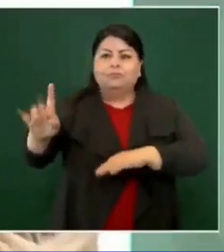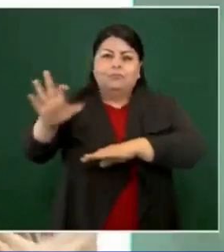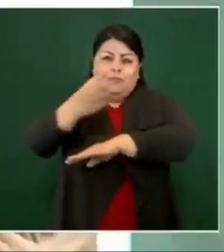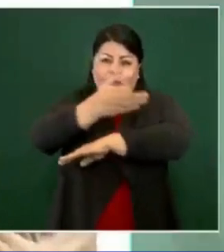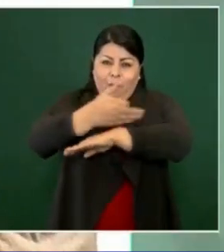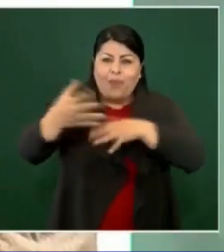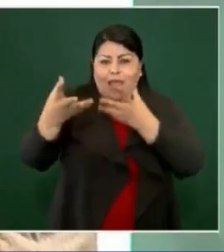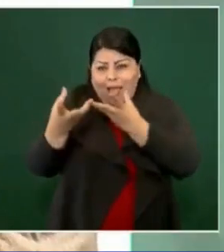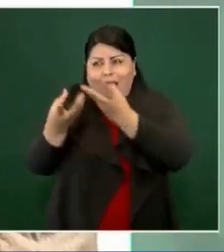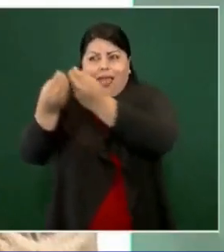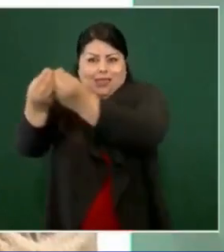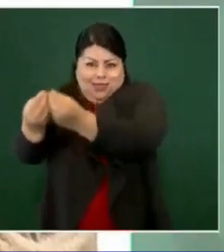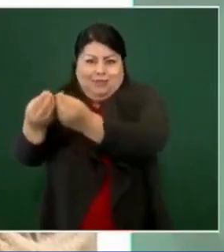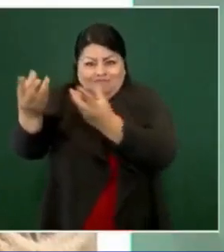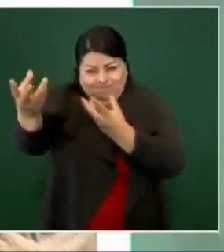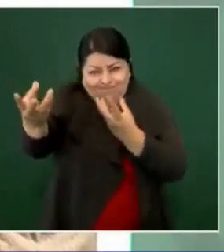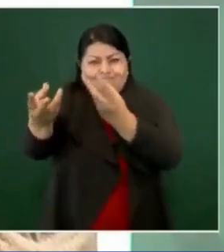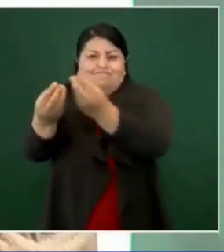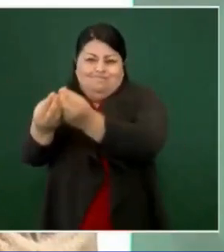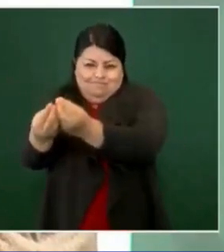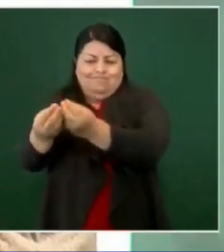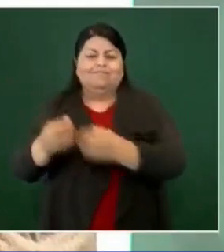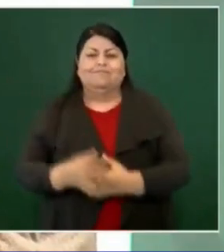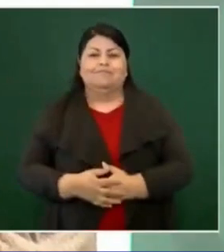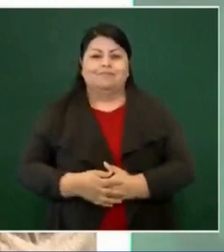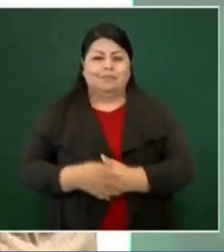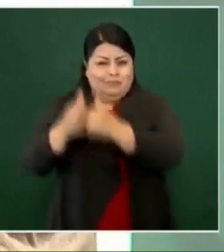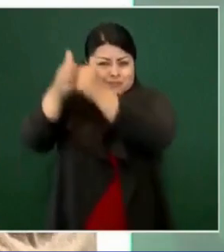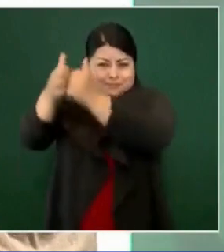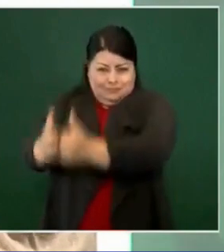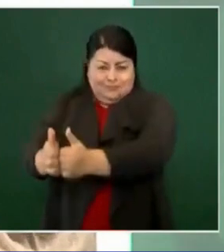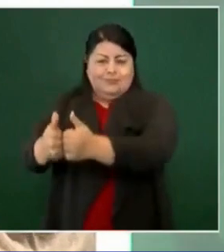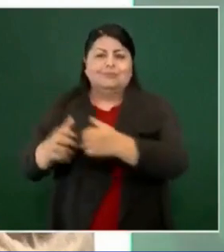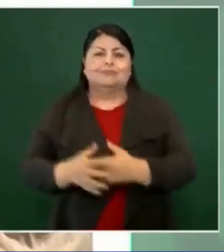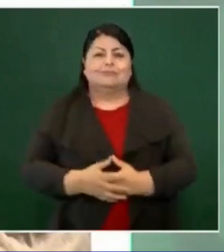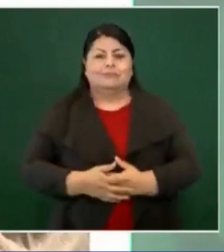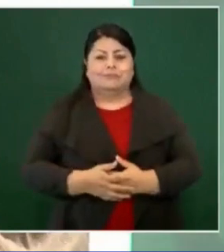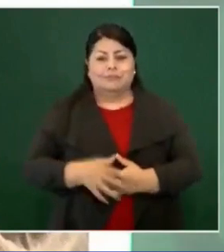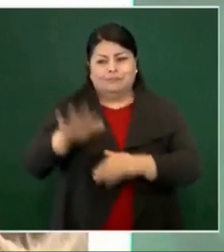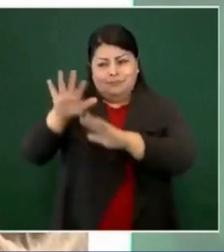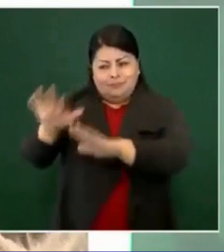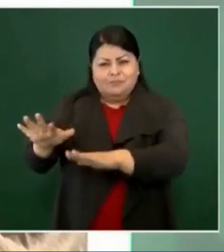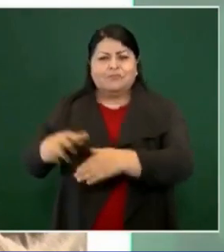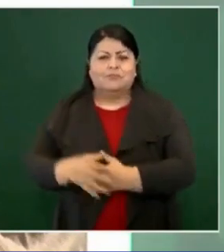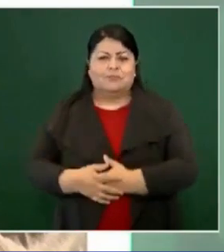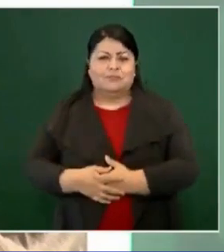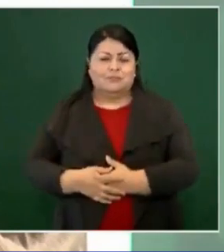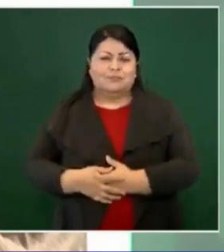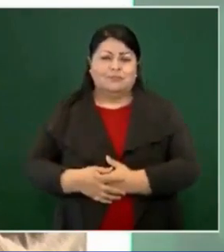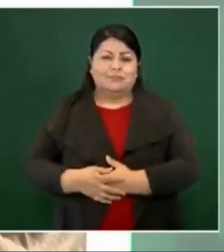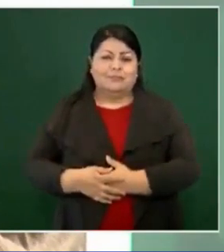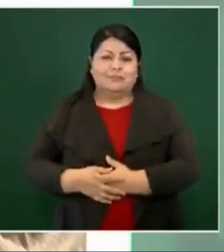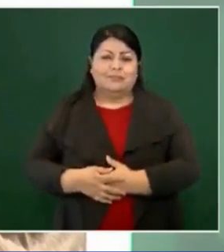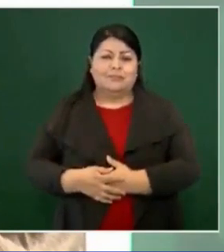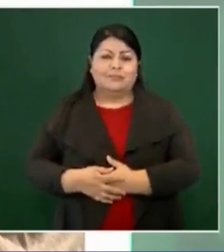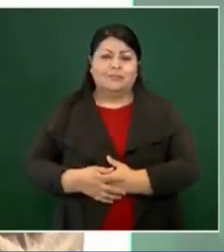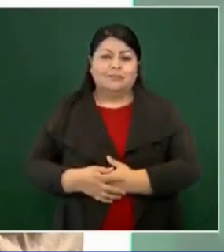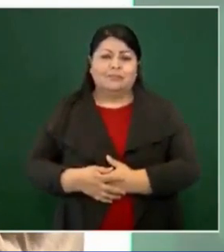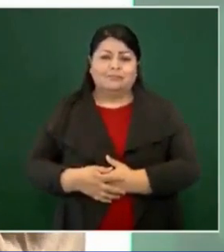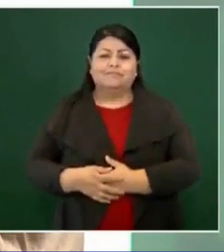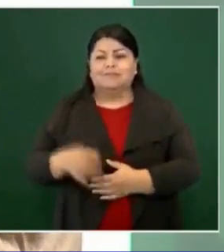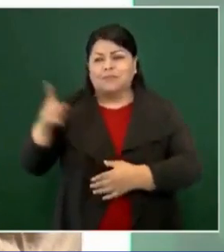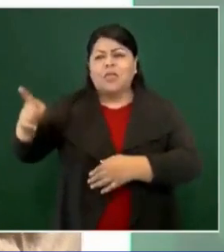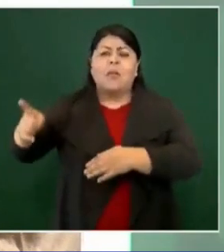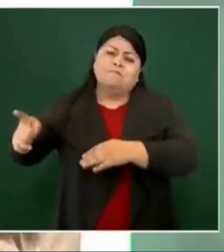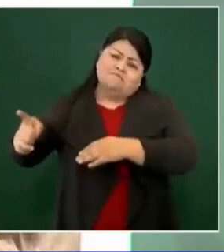para estar con mi